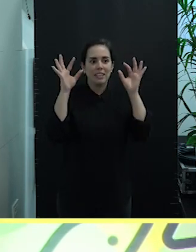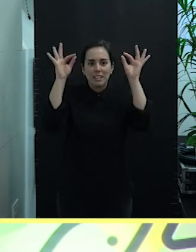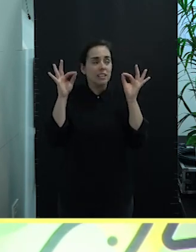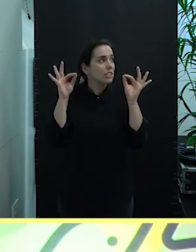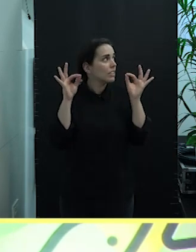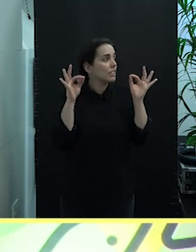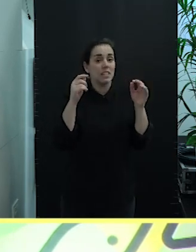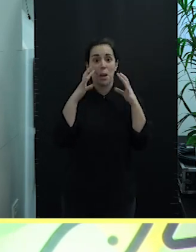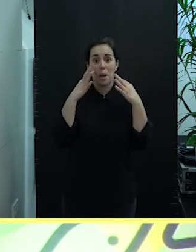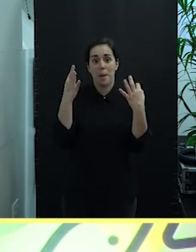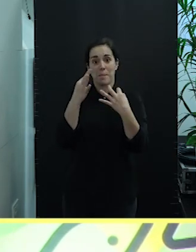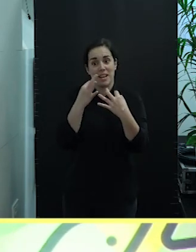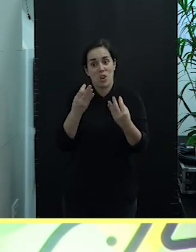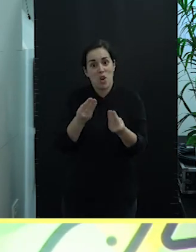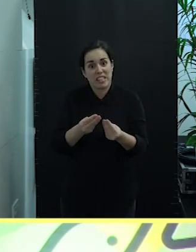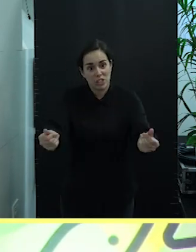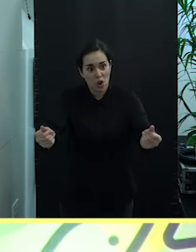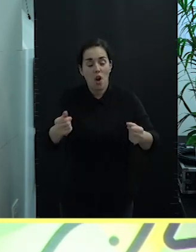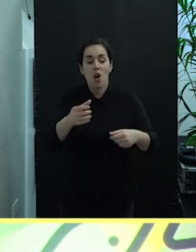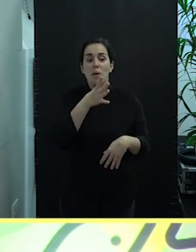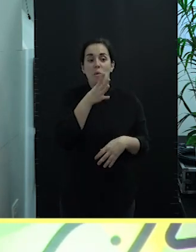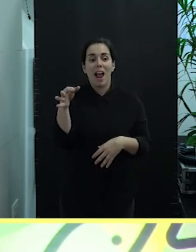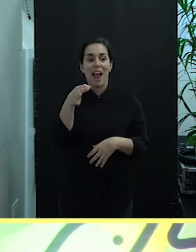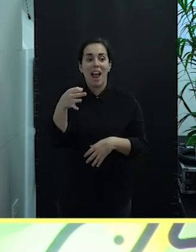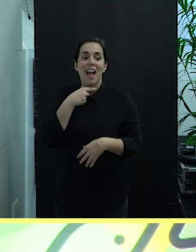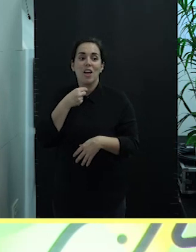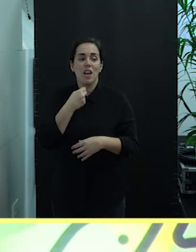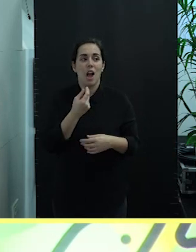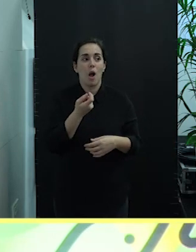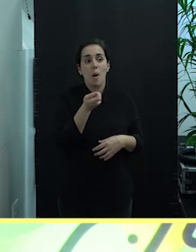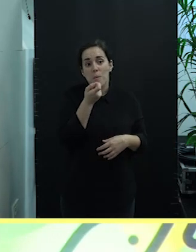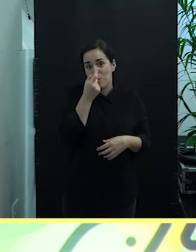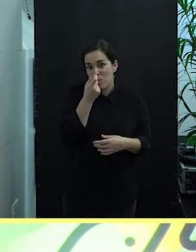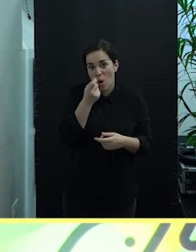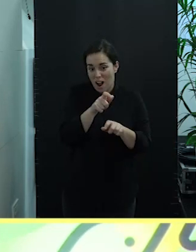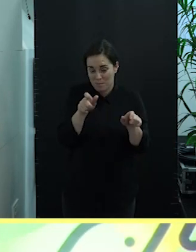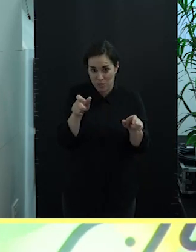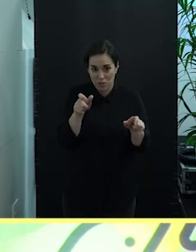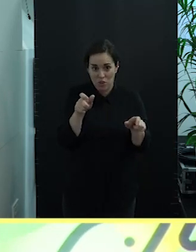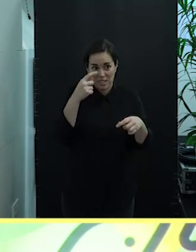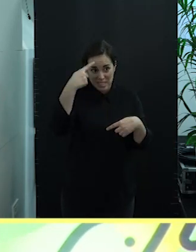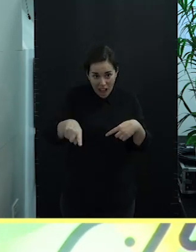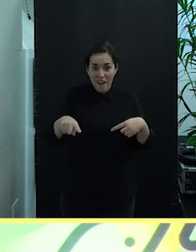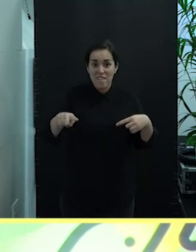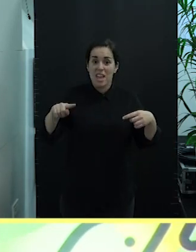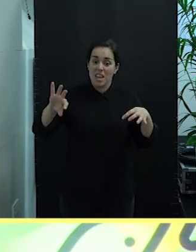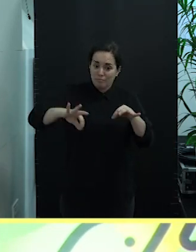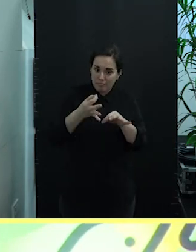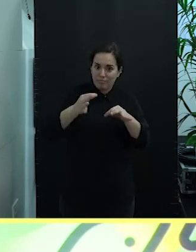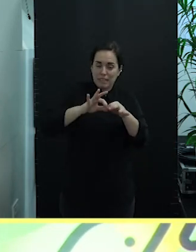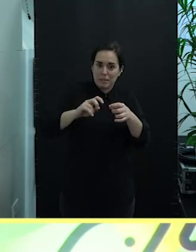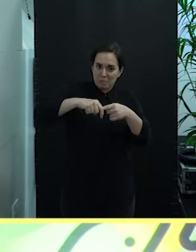peligro de extinción porque en la graciosa ya quedan pocas personas que pues trenzan lo que es la empleita